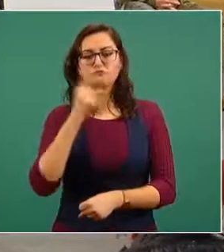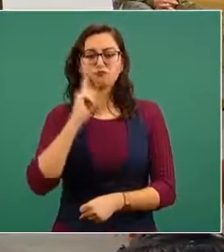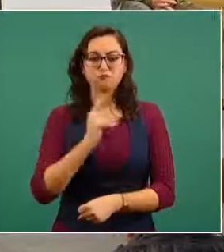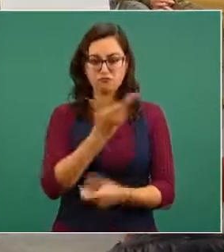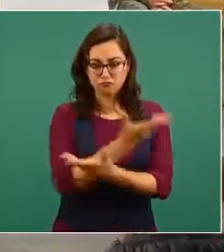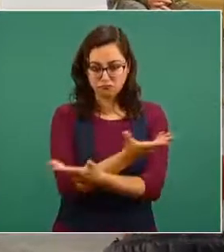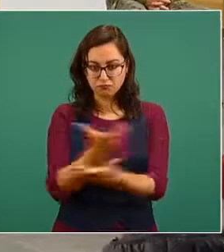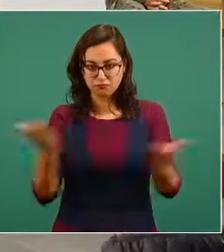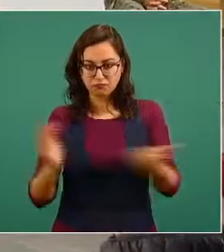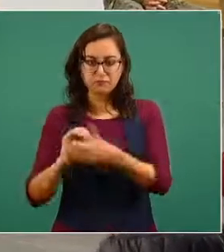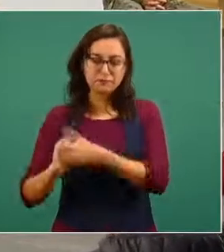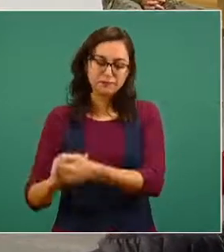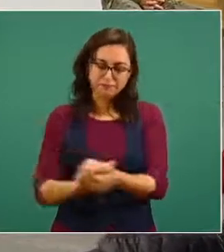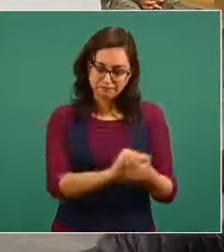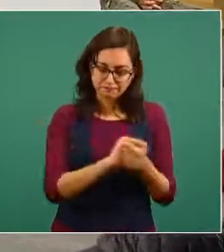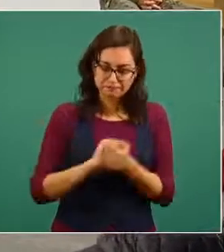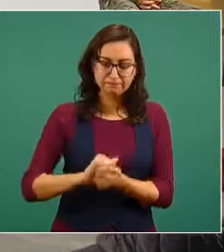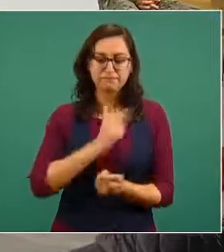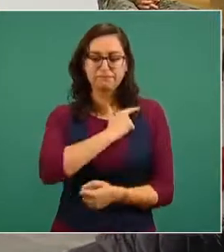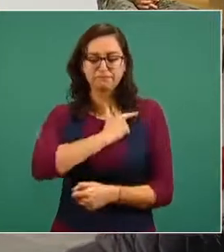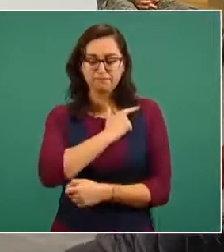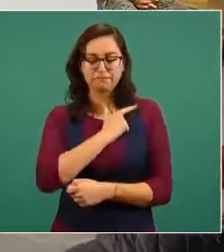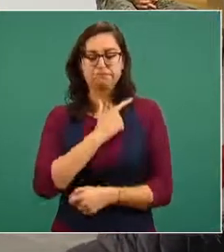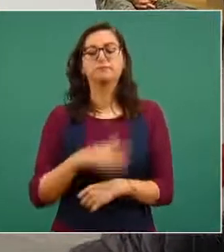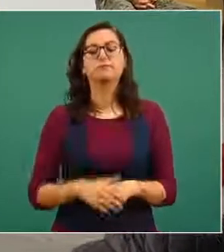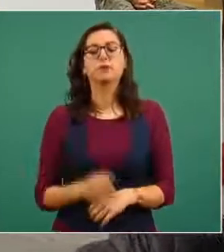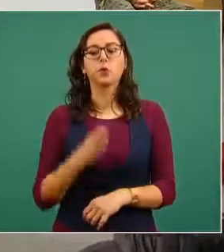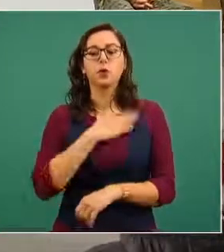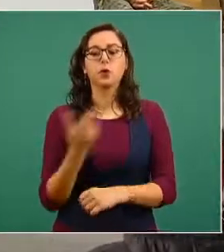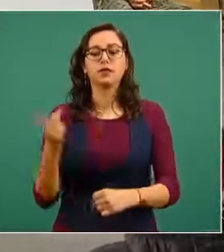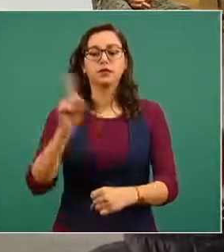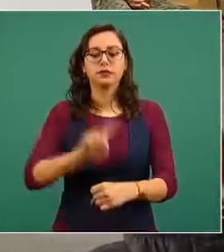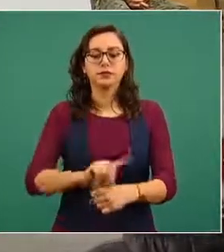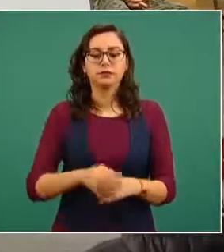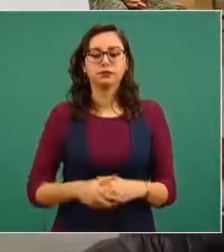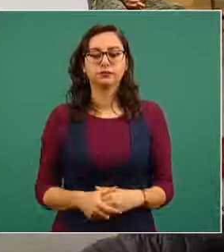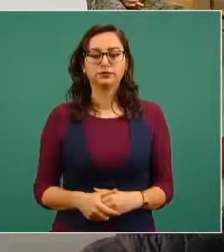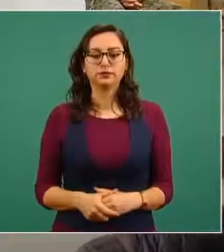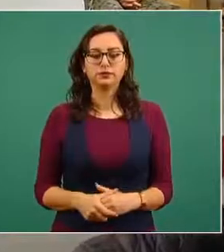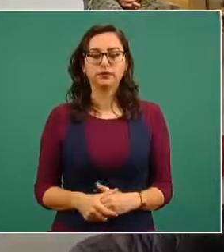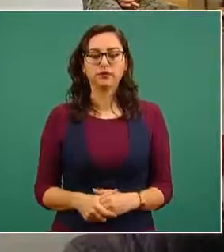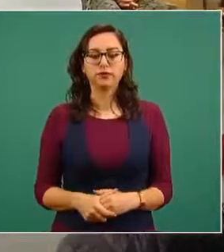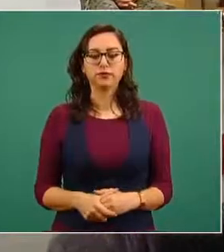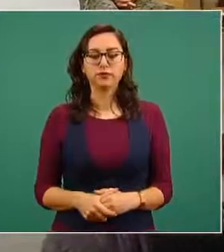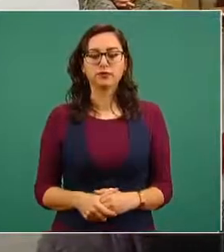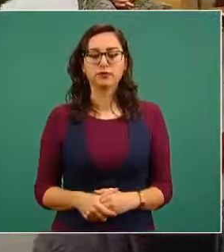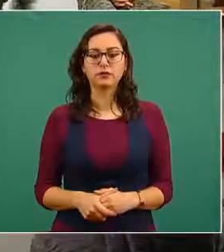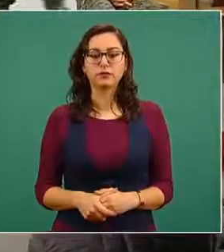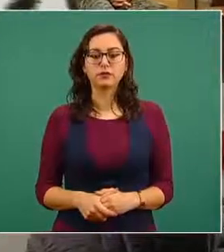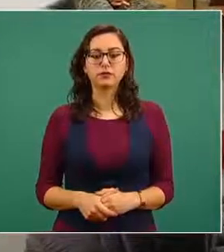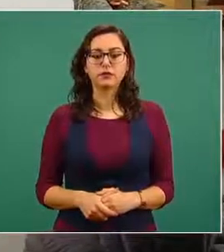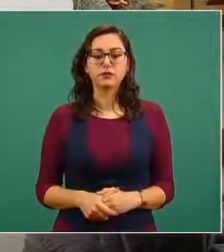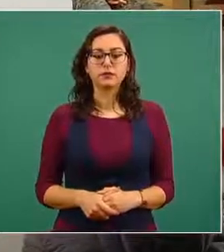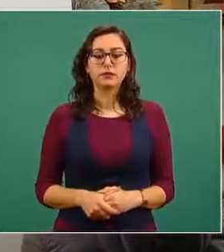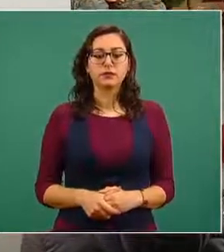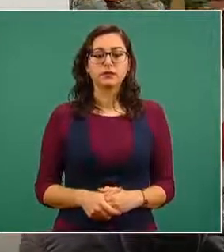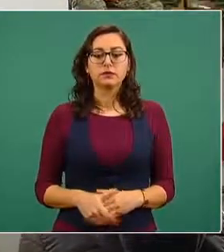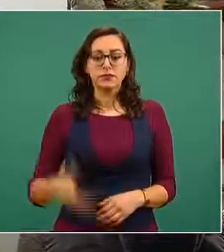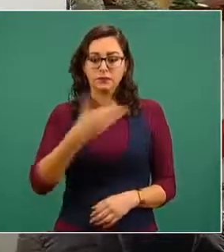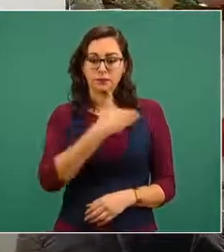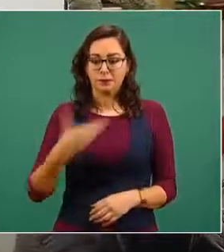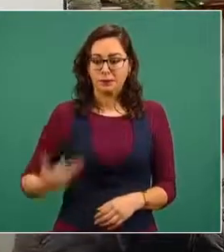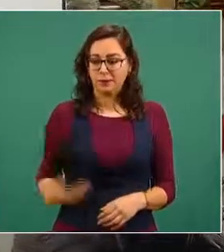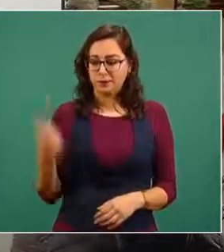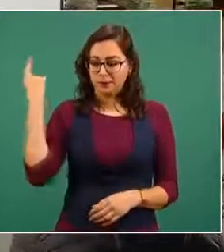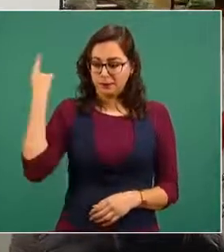saludarles, muy buen día. Bueno, referirme a lo que me ha solicitado el señor presidente. Como